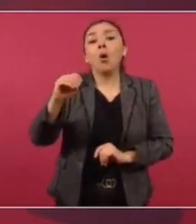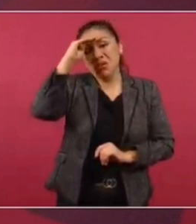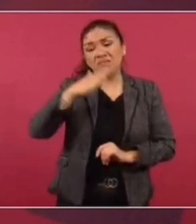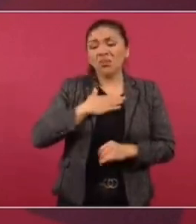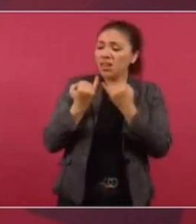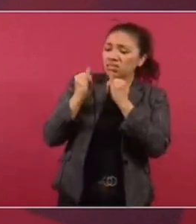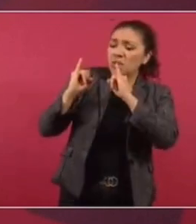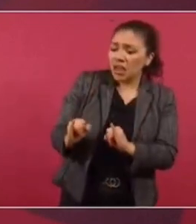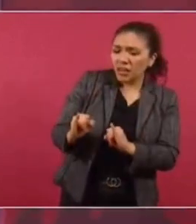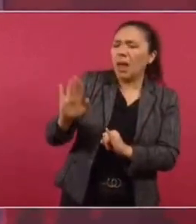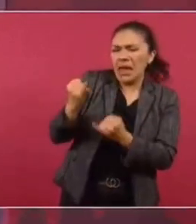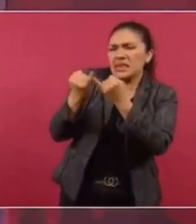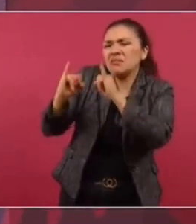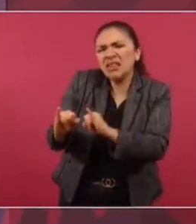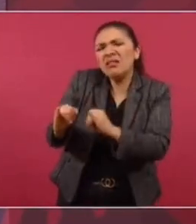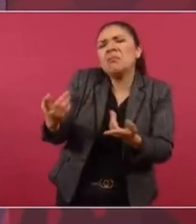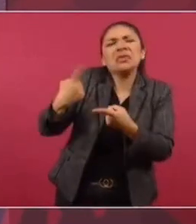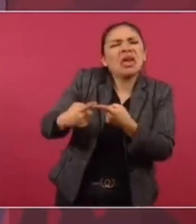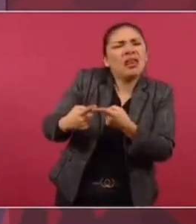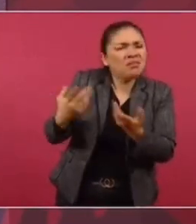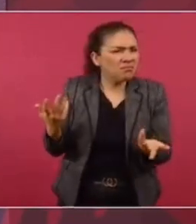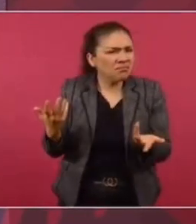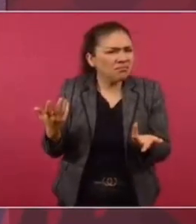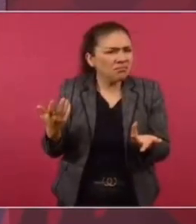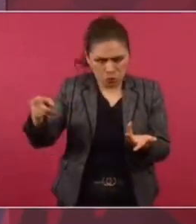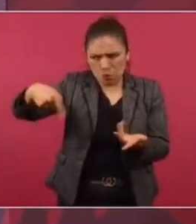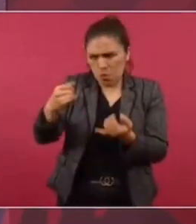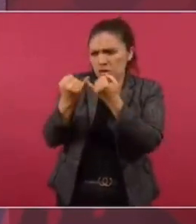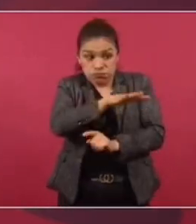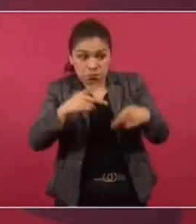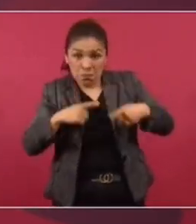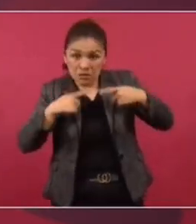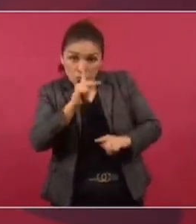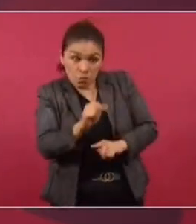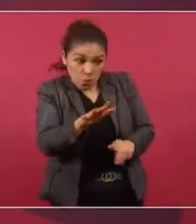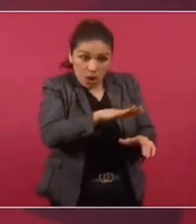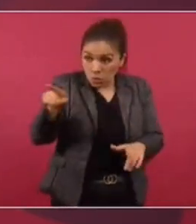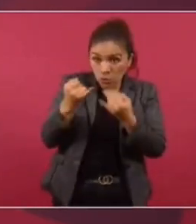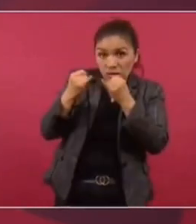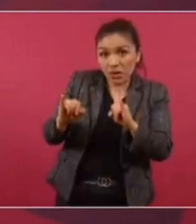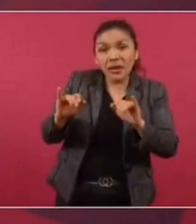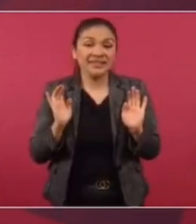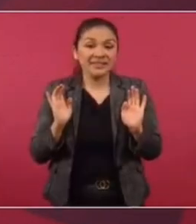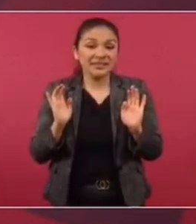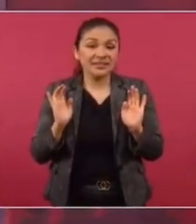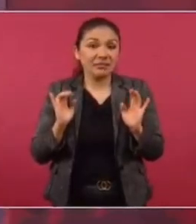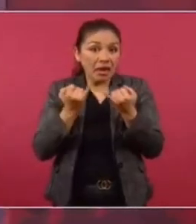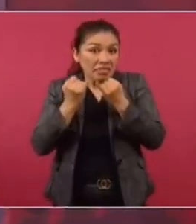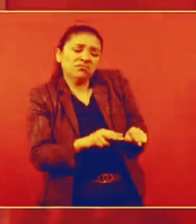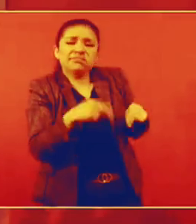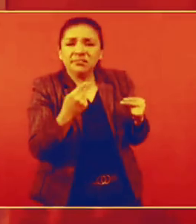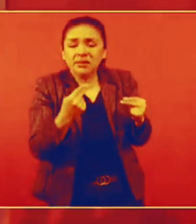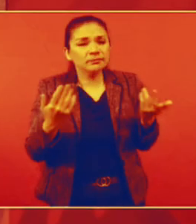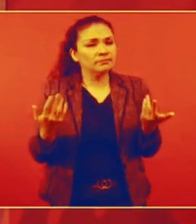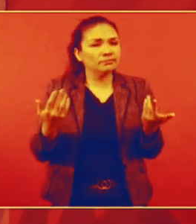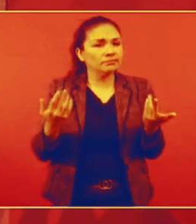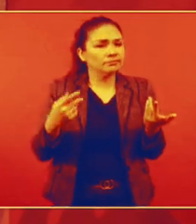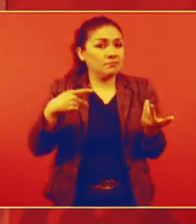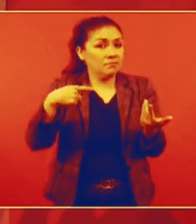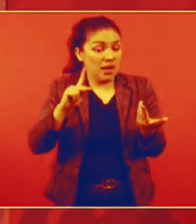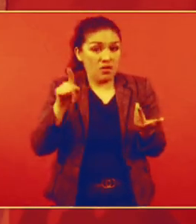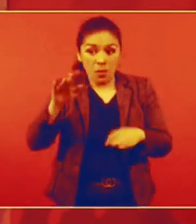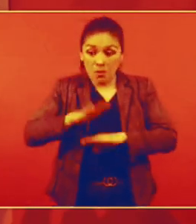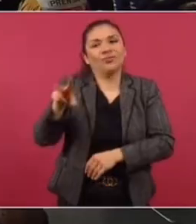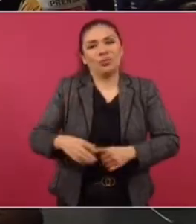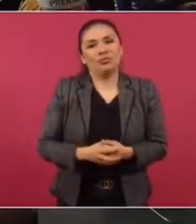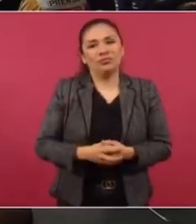somos independientes. ¿Independientes de quién? Puede ser que sean independientes del pueblo. Eso es muy probable. Independientes del pueblo, pero no del poder. Sobre